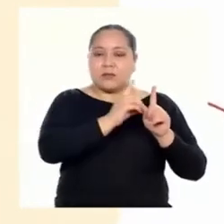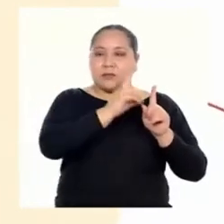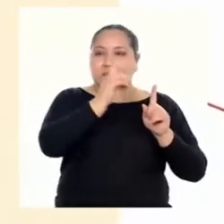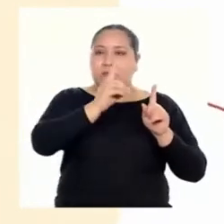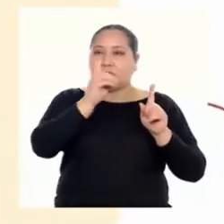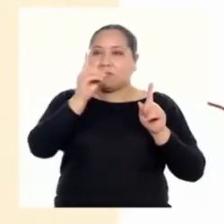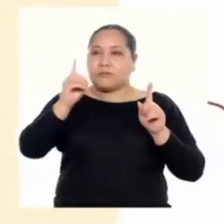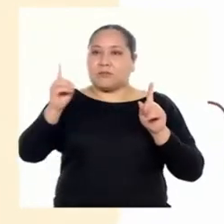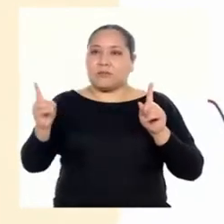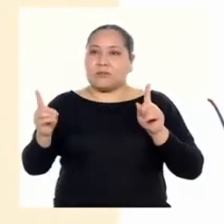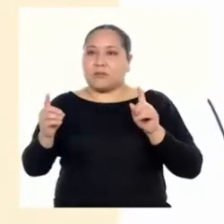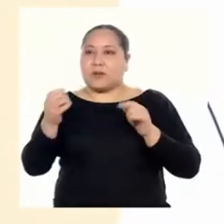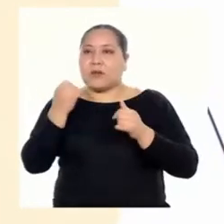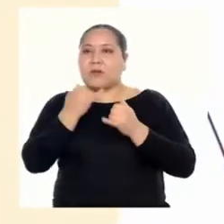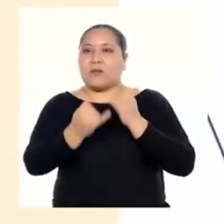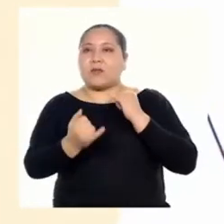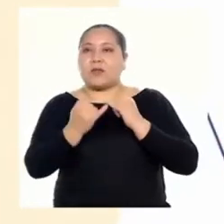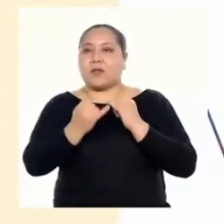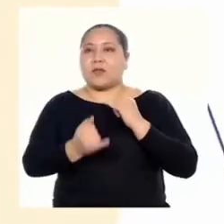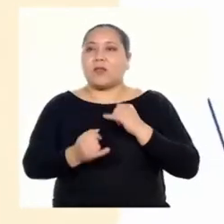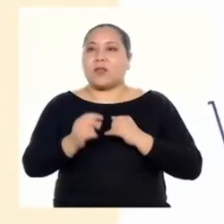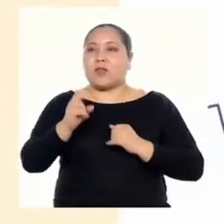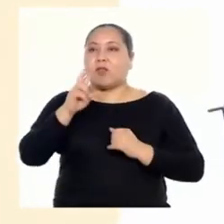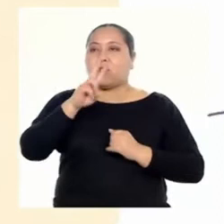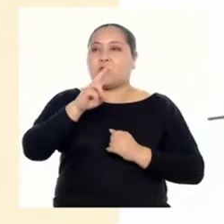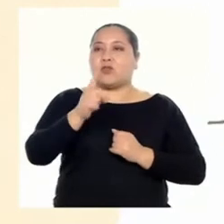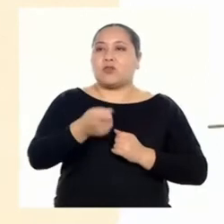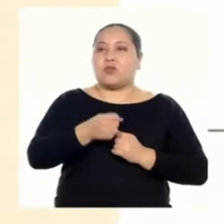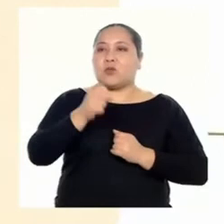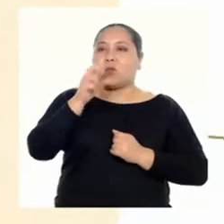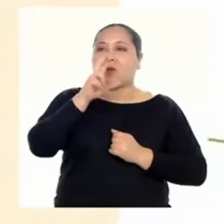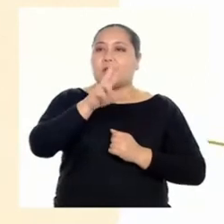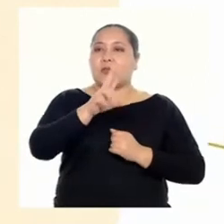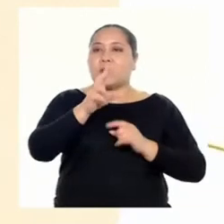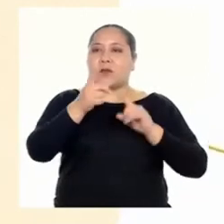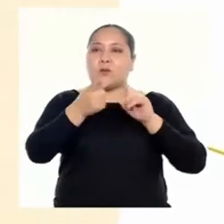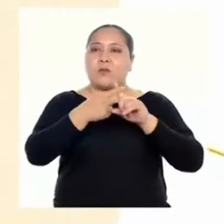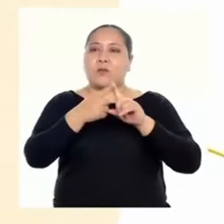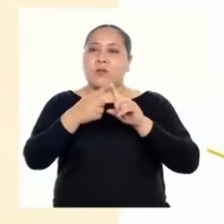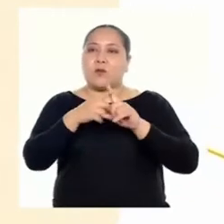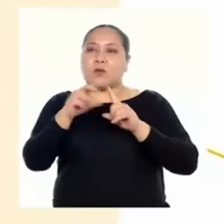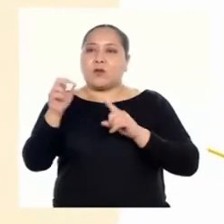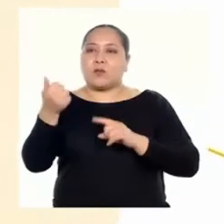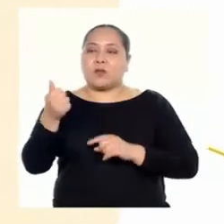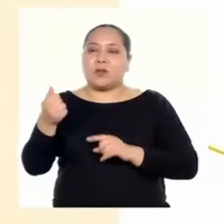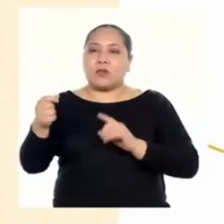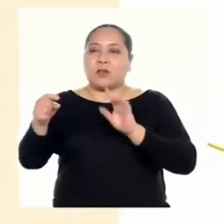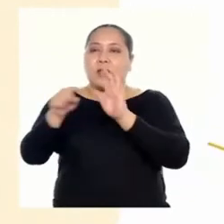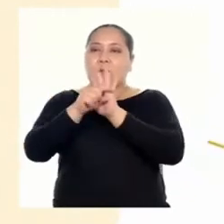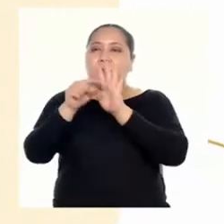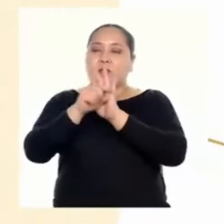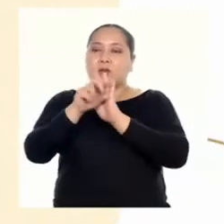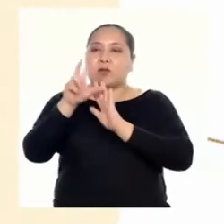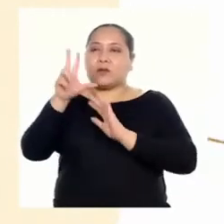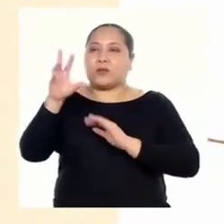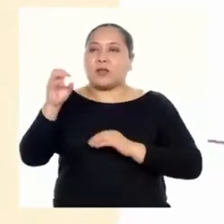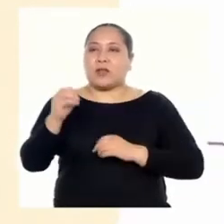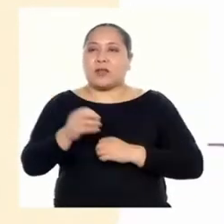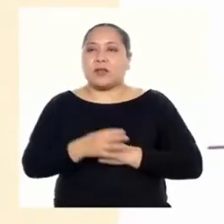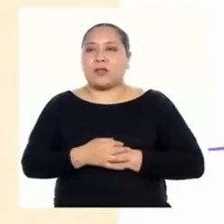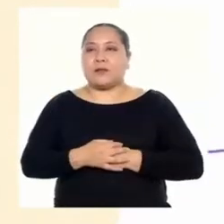hacia la derecha nos queda finalmente 2,3 por 10 elevado a la menos 30.